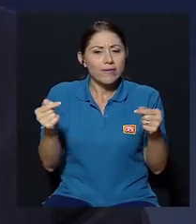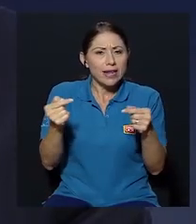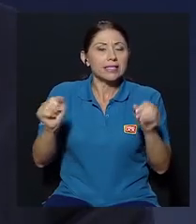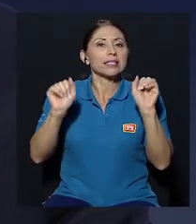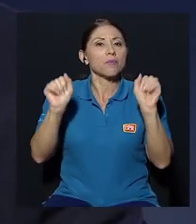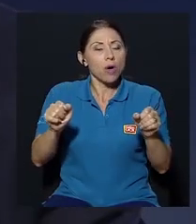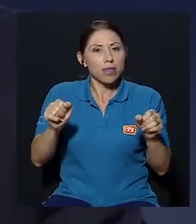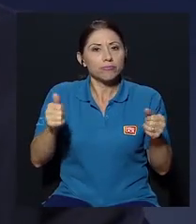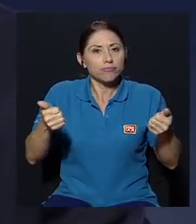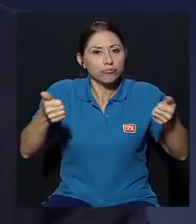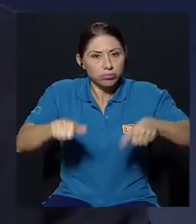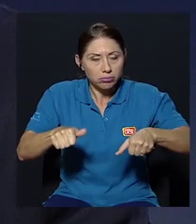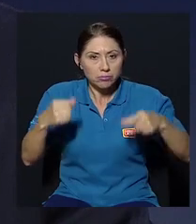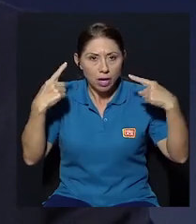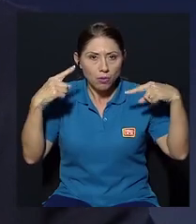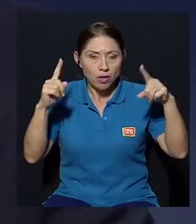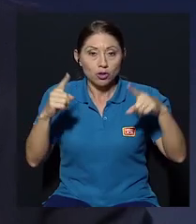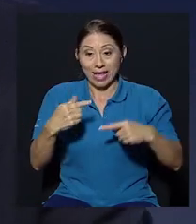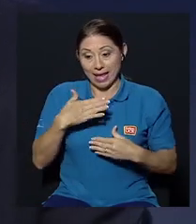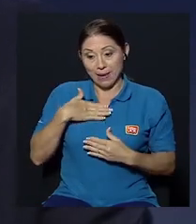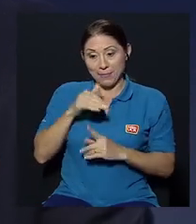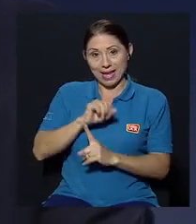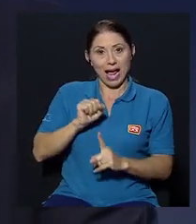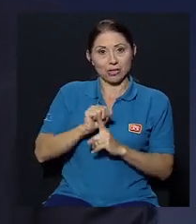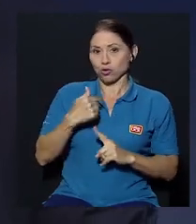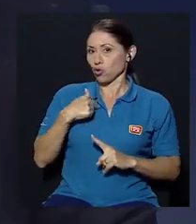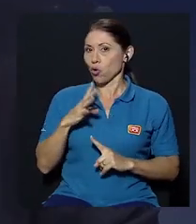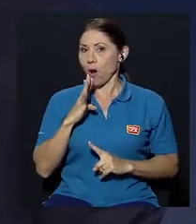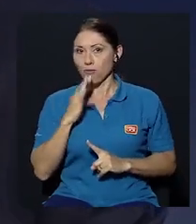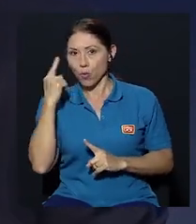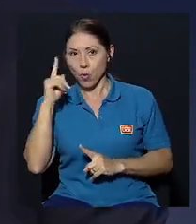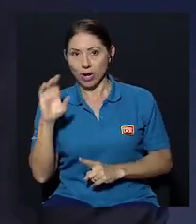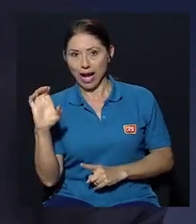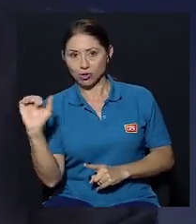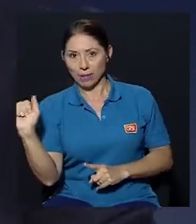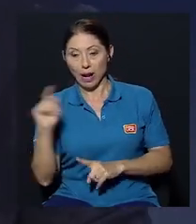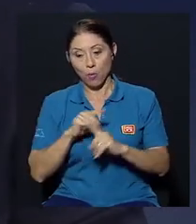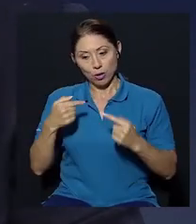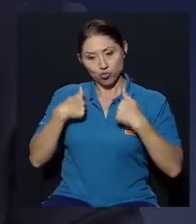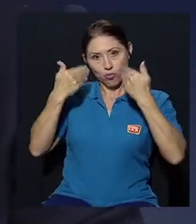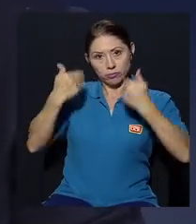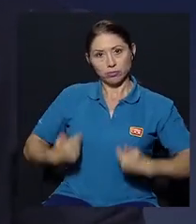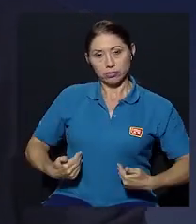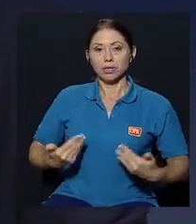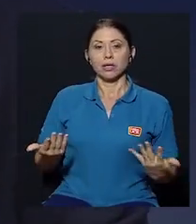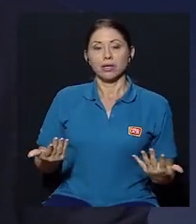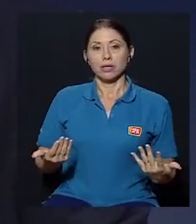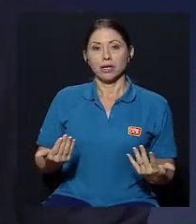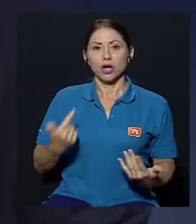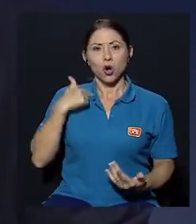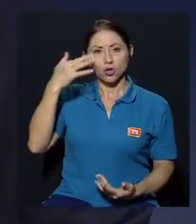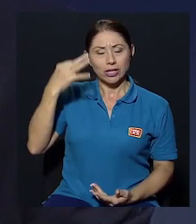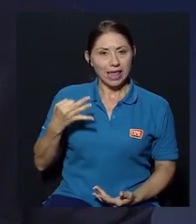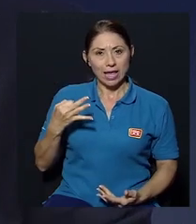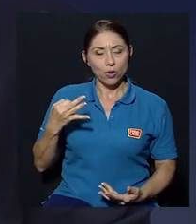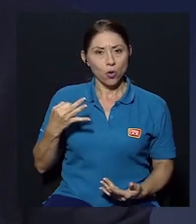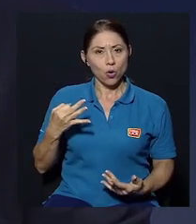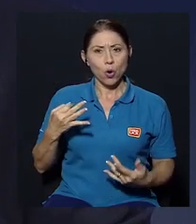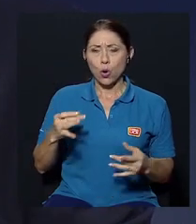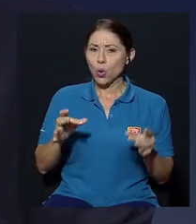en el marco de las diferencias que hay con una diferencia digamos en mi caso no hablo aquí por don Carlos Alvarado en mi caso